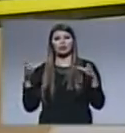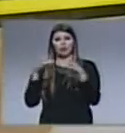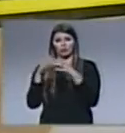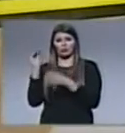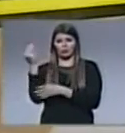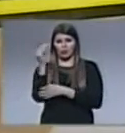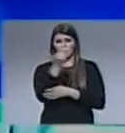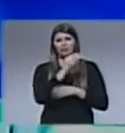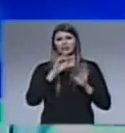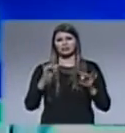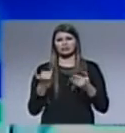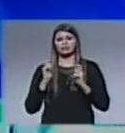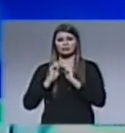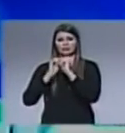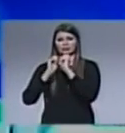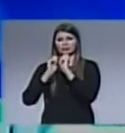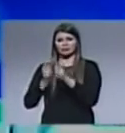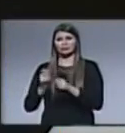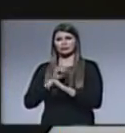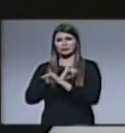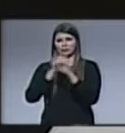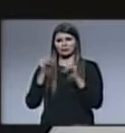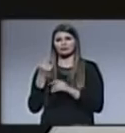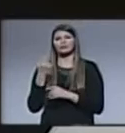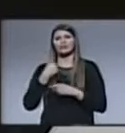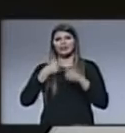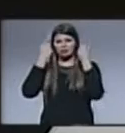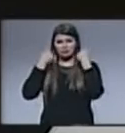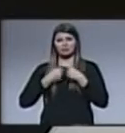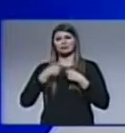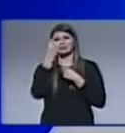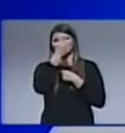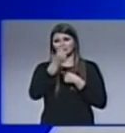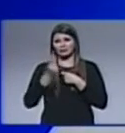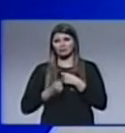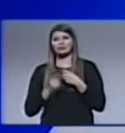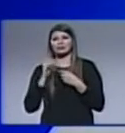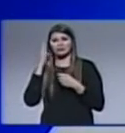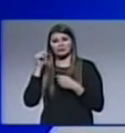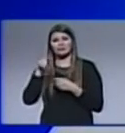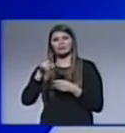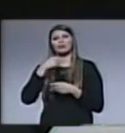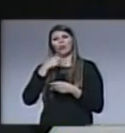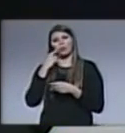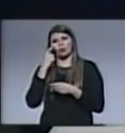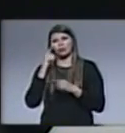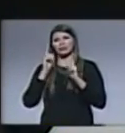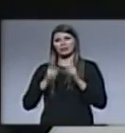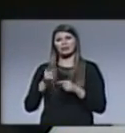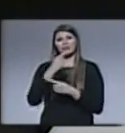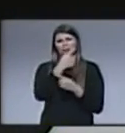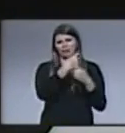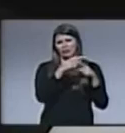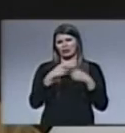integrantes quienes recibieron al final de su participación las ya famosas caricaturas realizadas por Fertuns, Fernando Lovera,